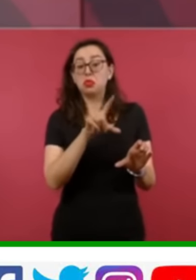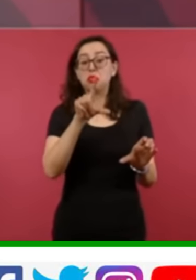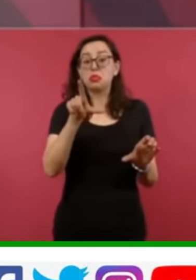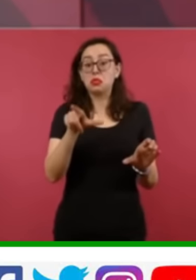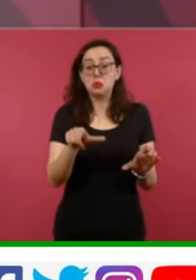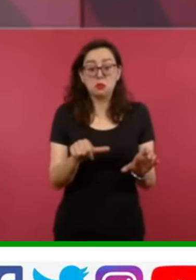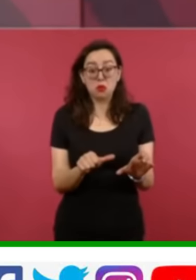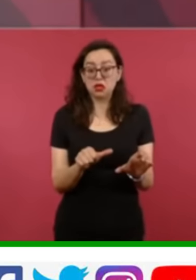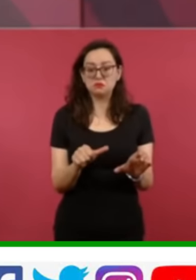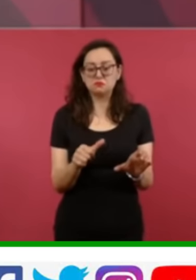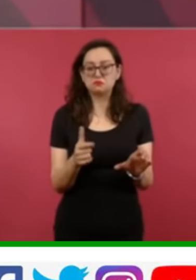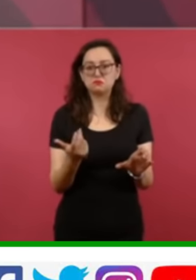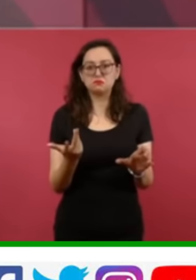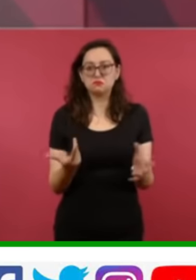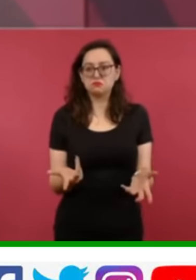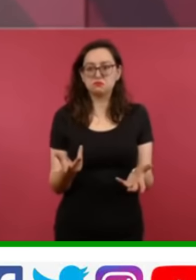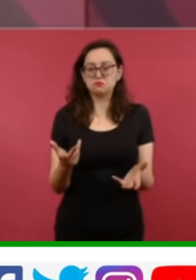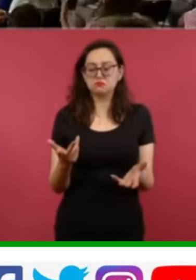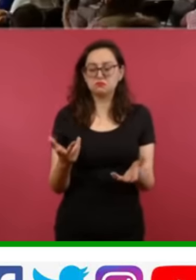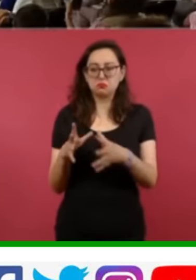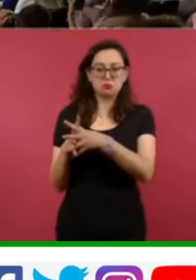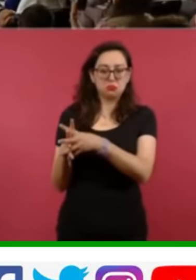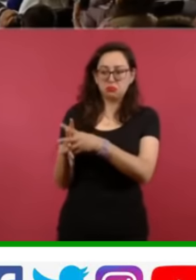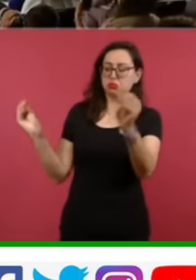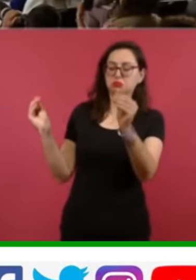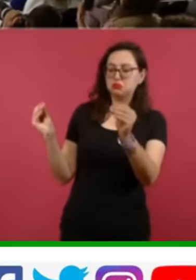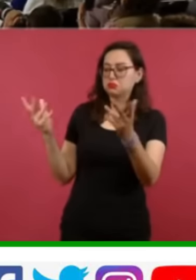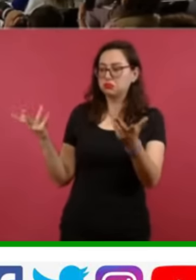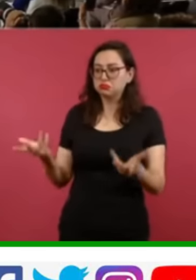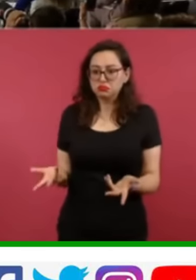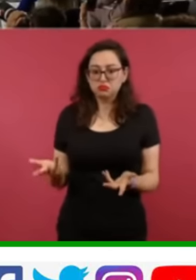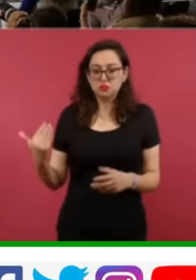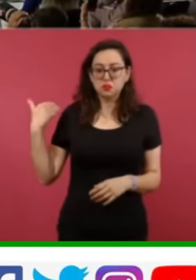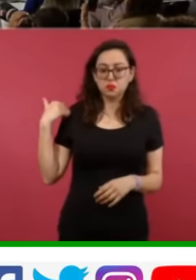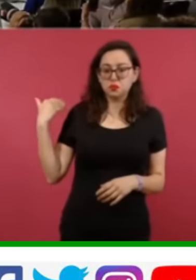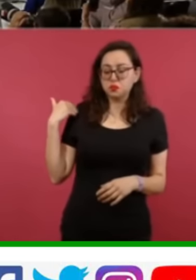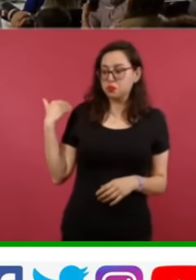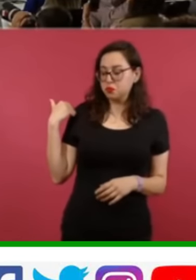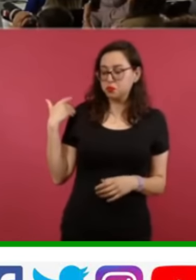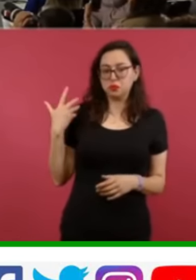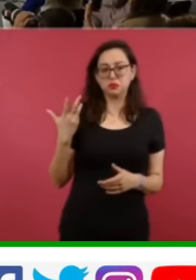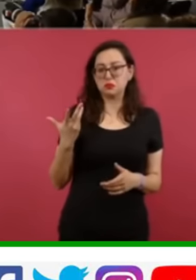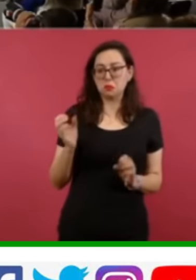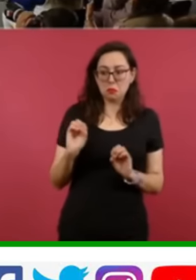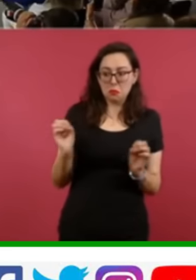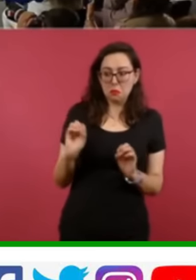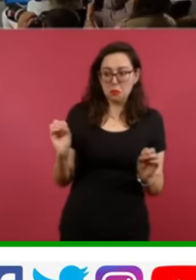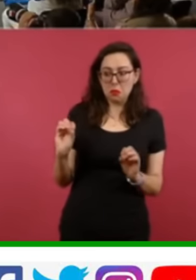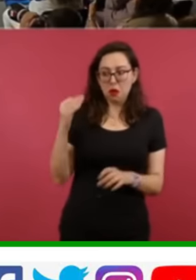por poco que sea, va a tener siempre el derecho,